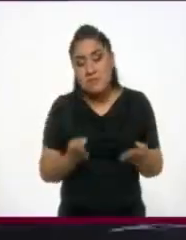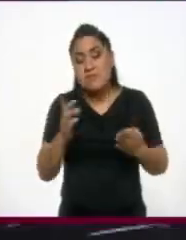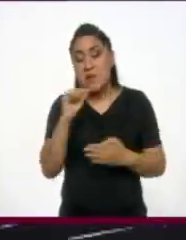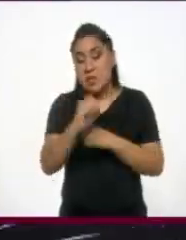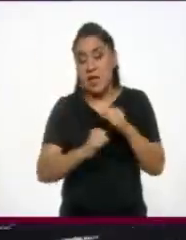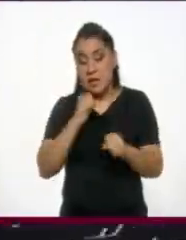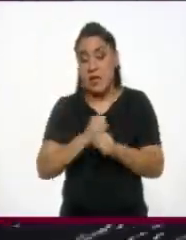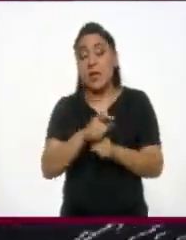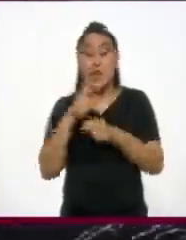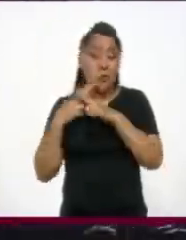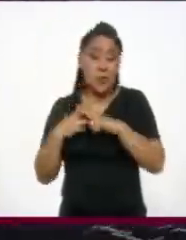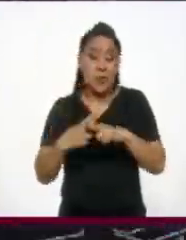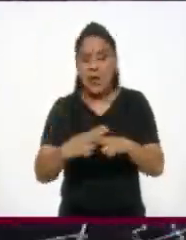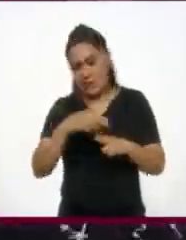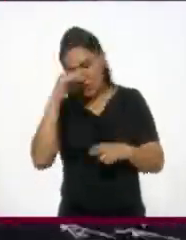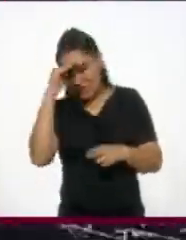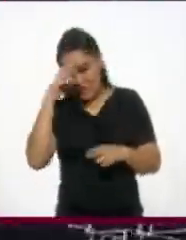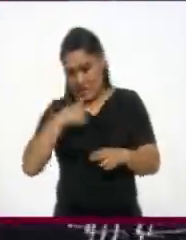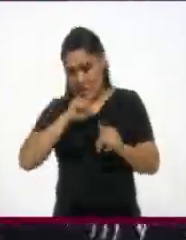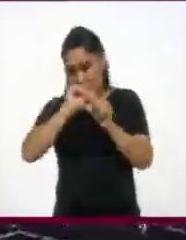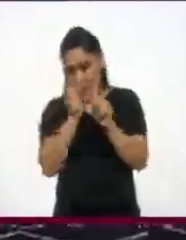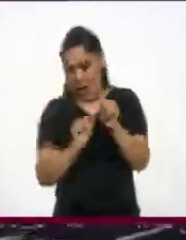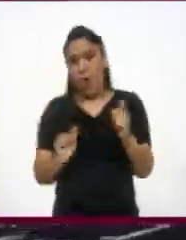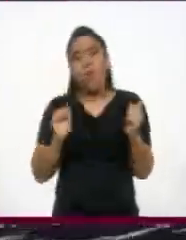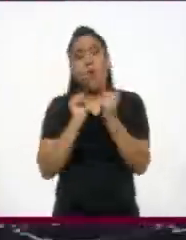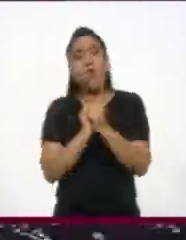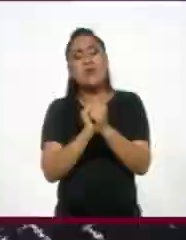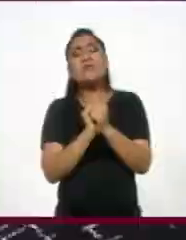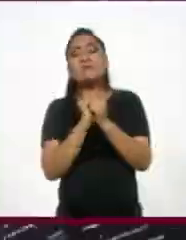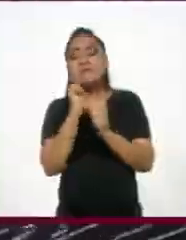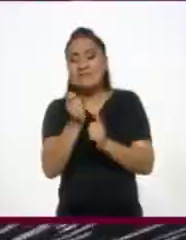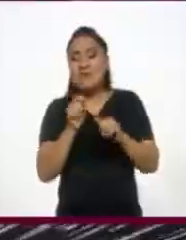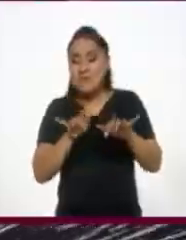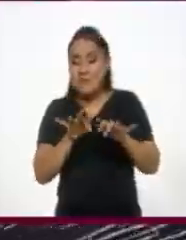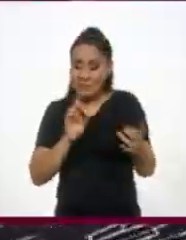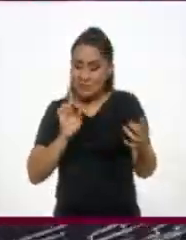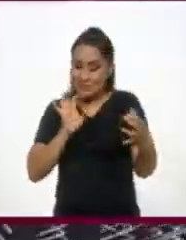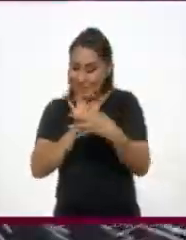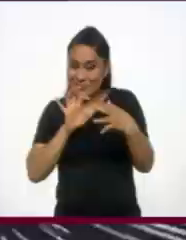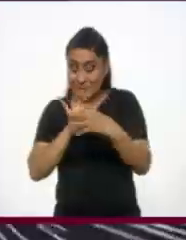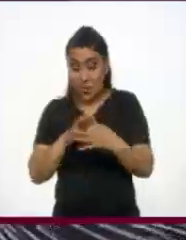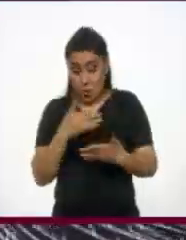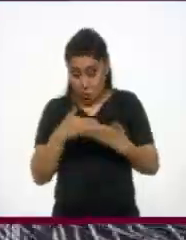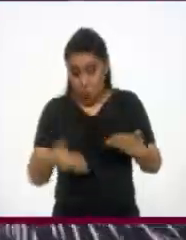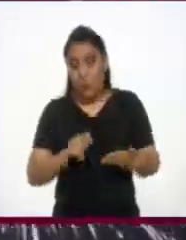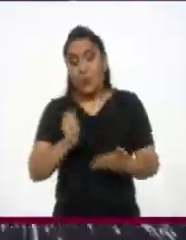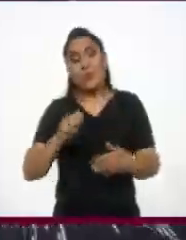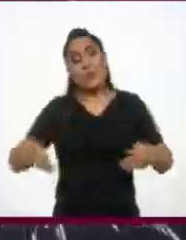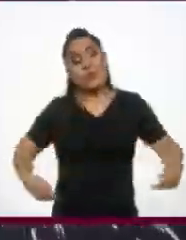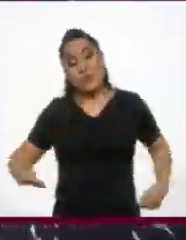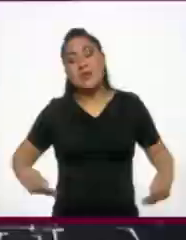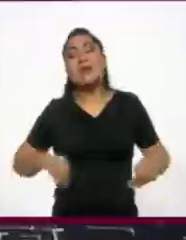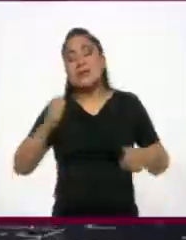y en su trayectoria buscó relación de su arte con los recursos que ofrecen las computadoras. Presenta ahora en el teatro principal